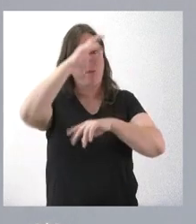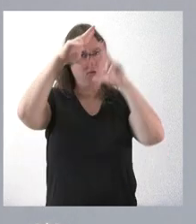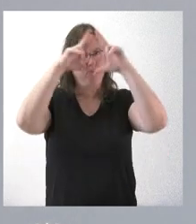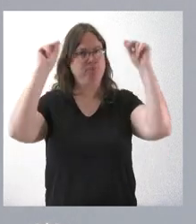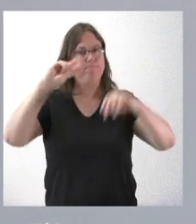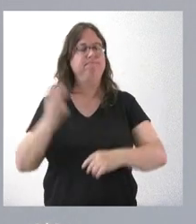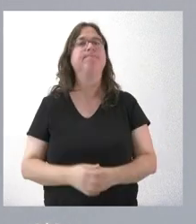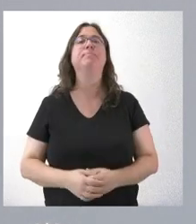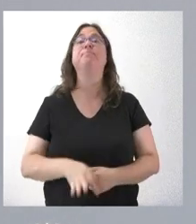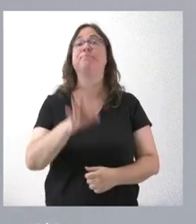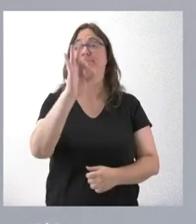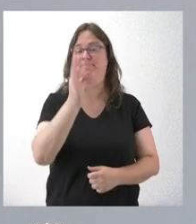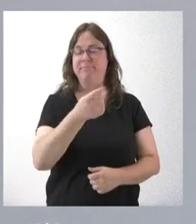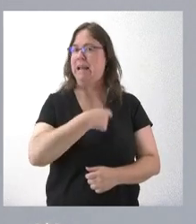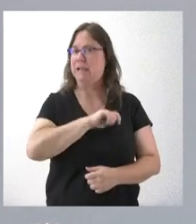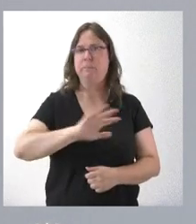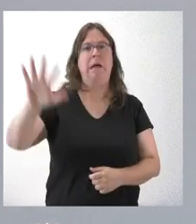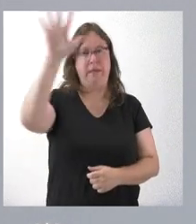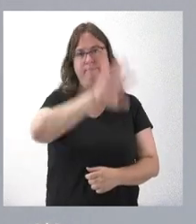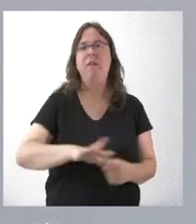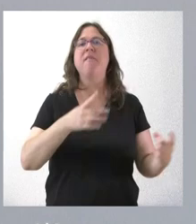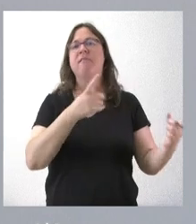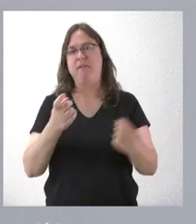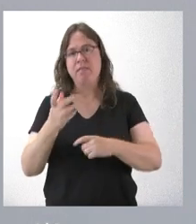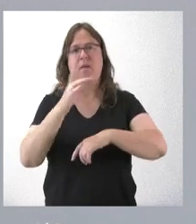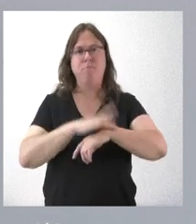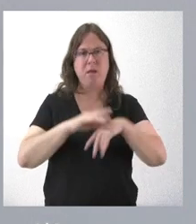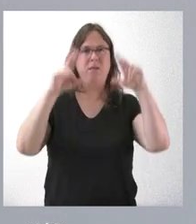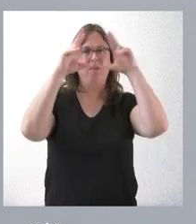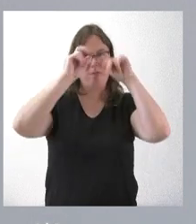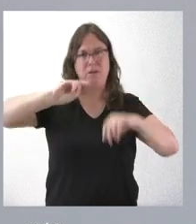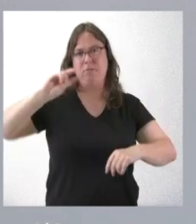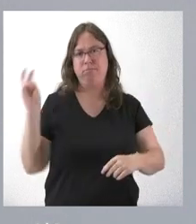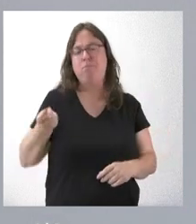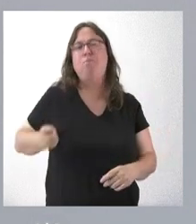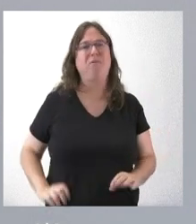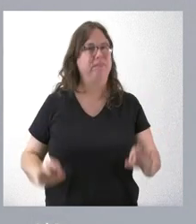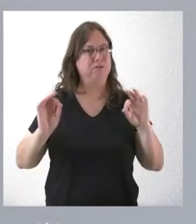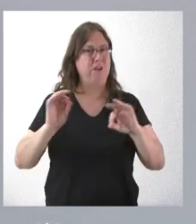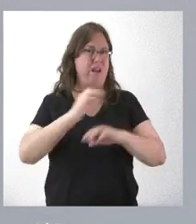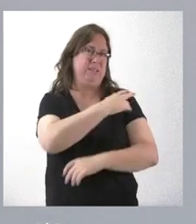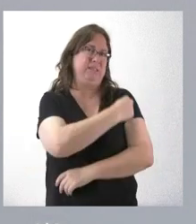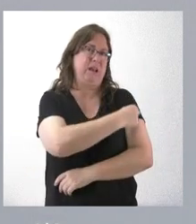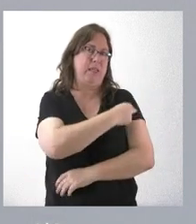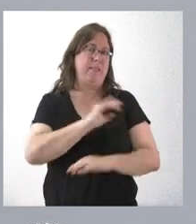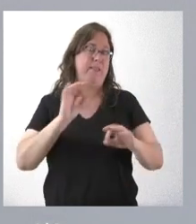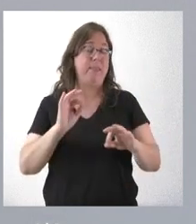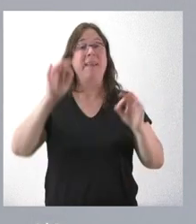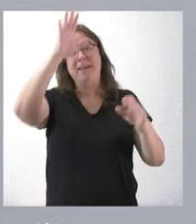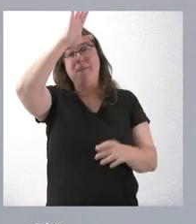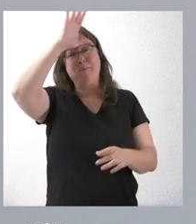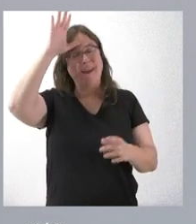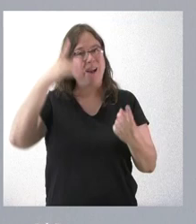en toda España faltan en este momento profesionales sanitarios y, lógicamente, durante época de verano esta necesidad es más